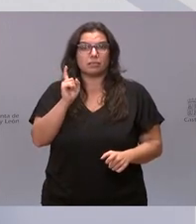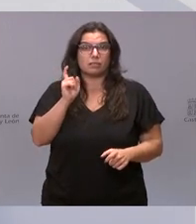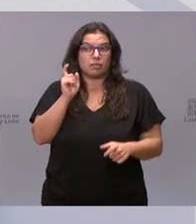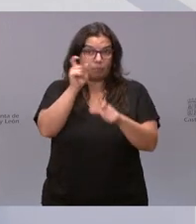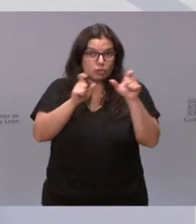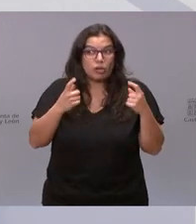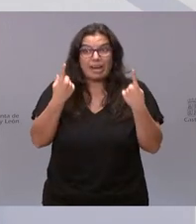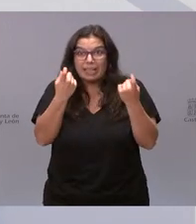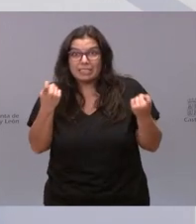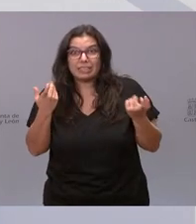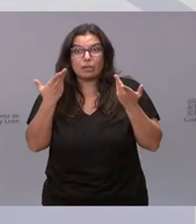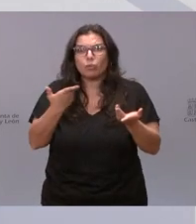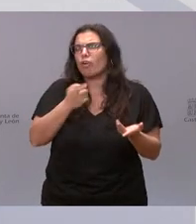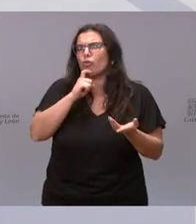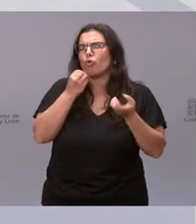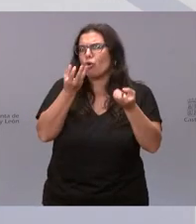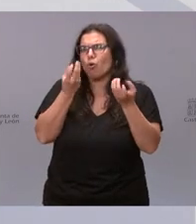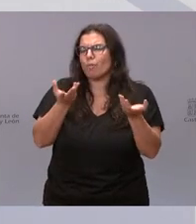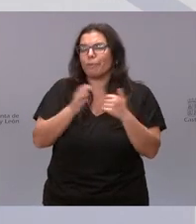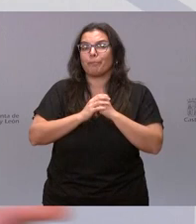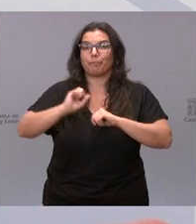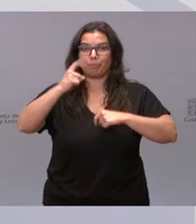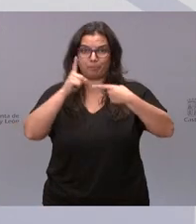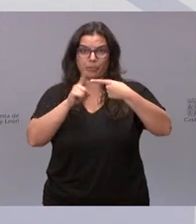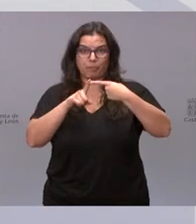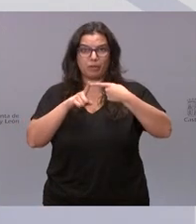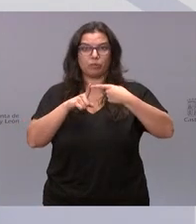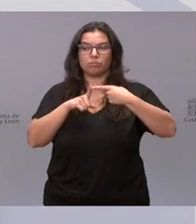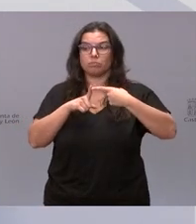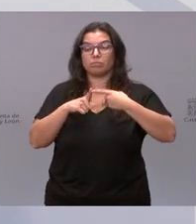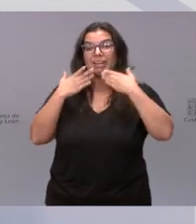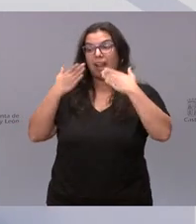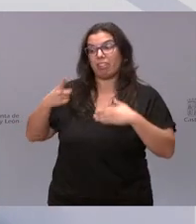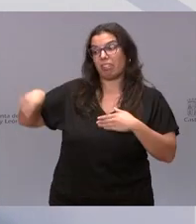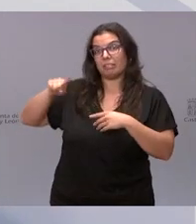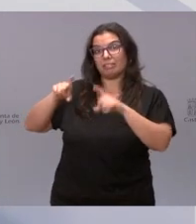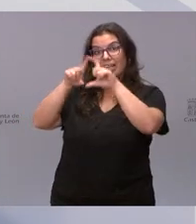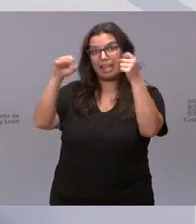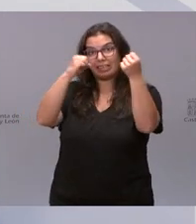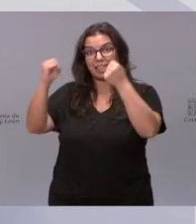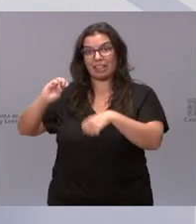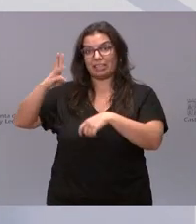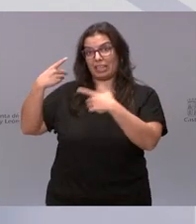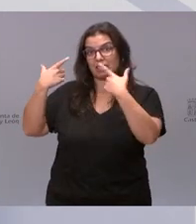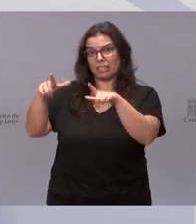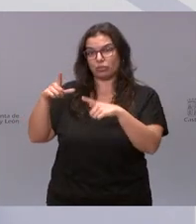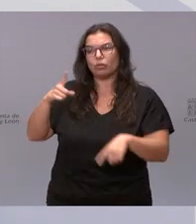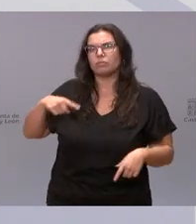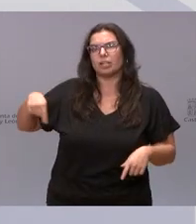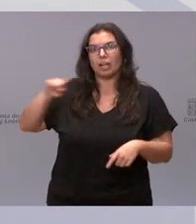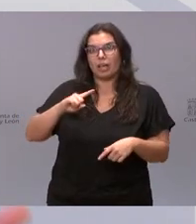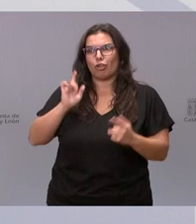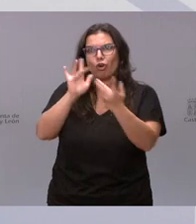puedan necesitar esta ayuda? En primer lugar, con todas las entidades del tercer sector que están en contacto con